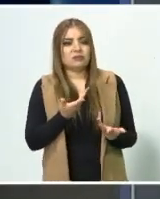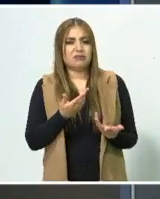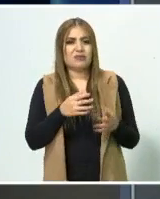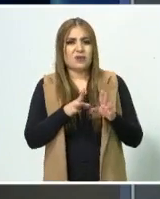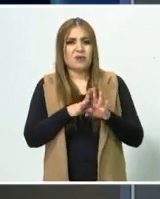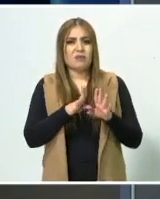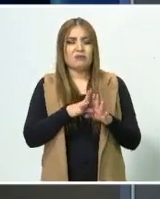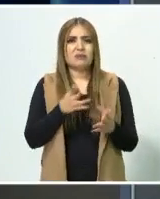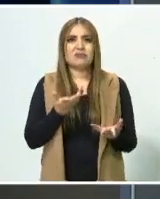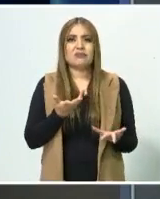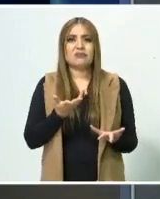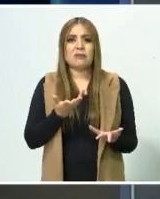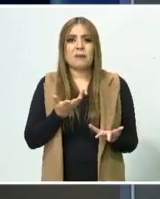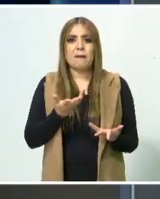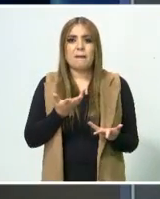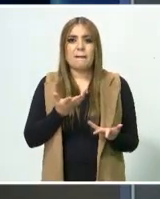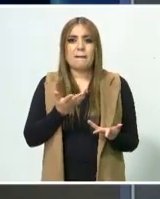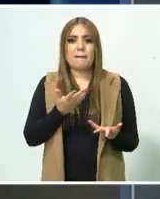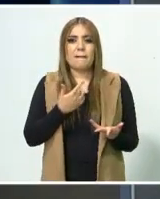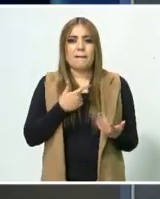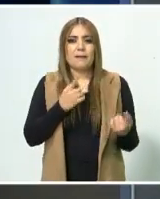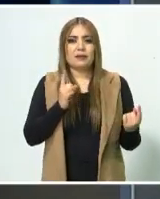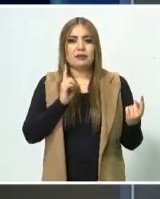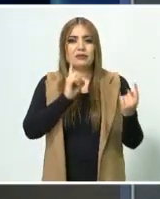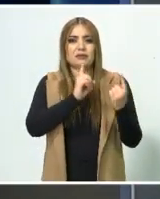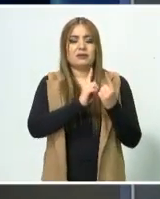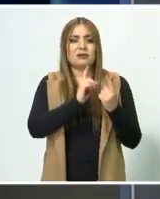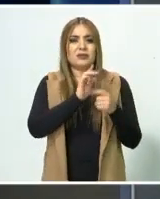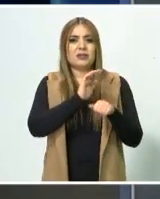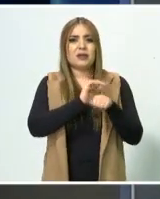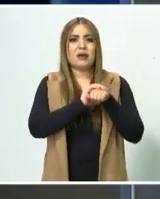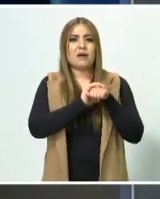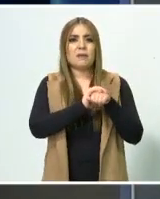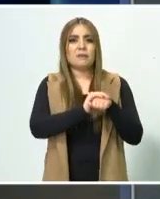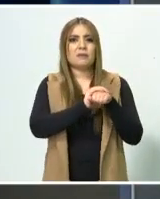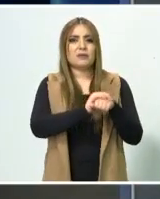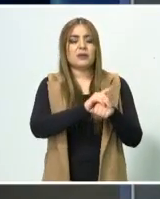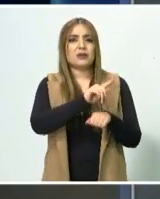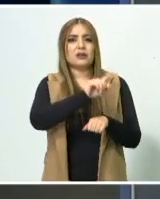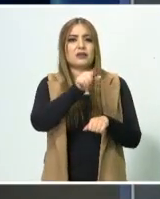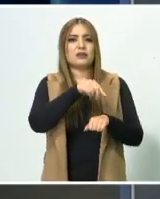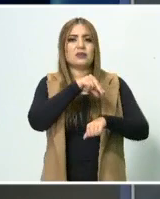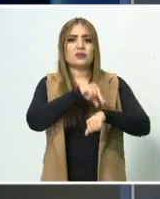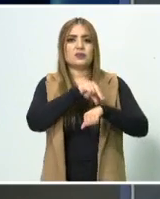Voy a comentarle a un amigo personal que es médico.